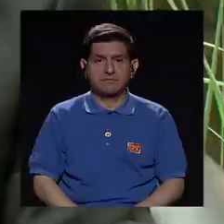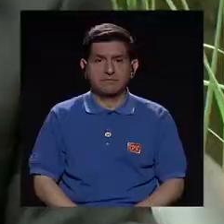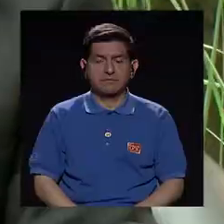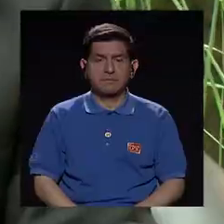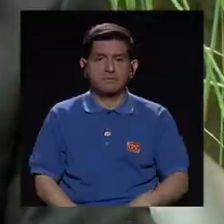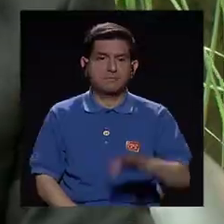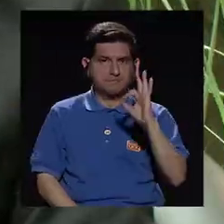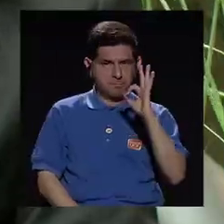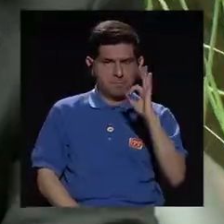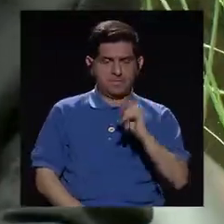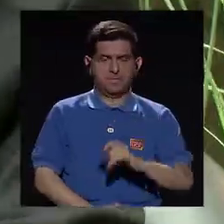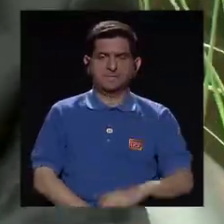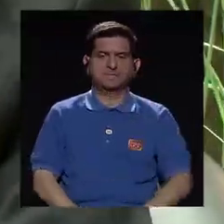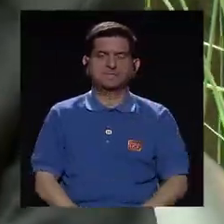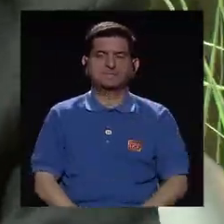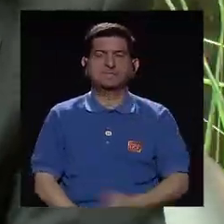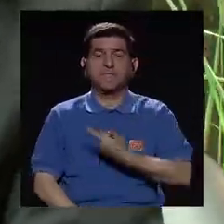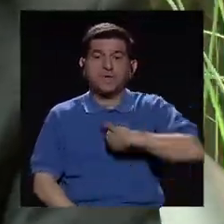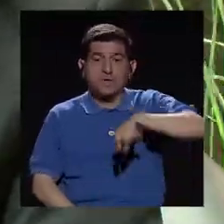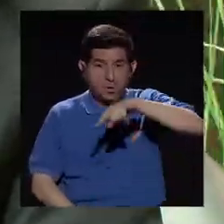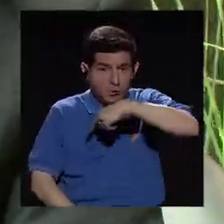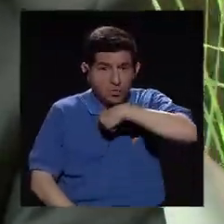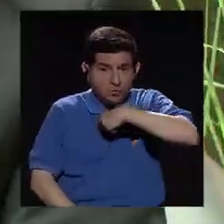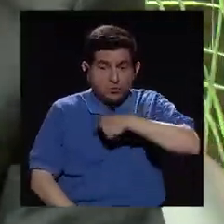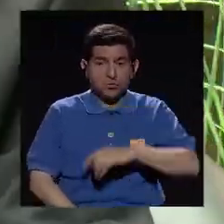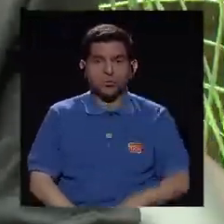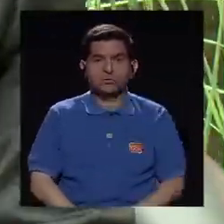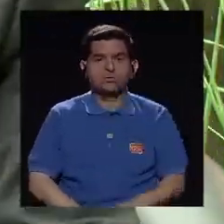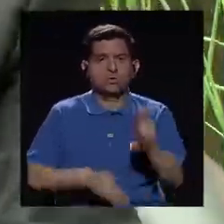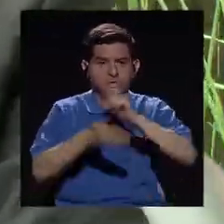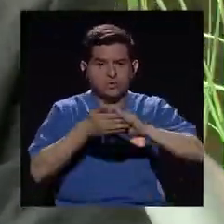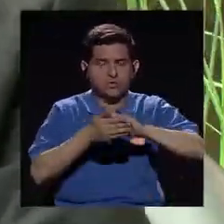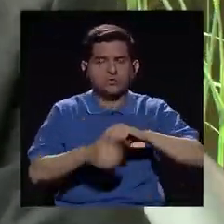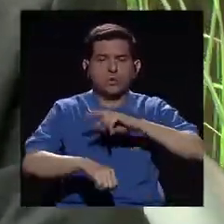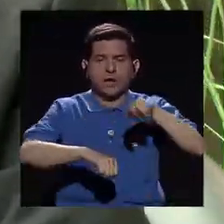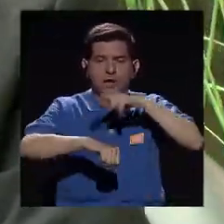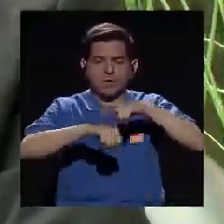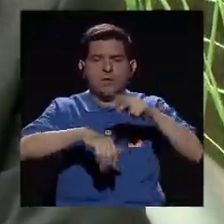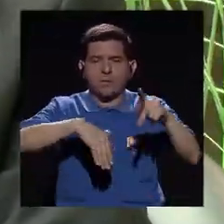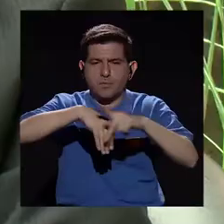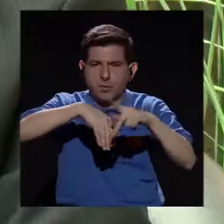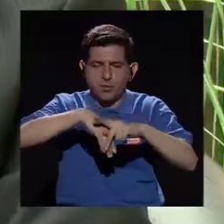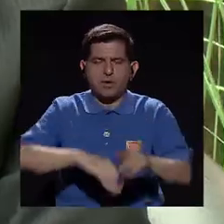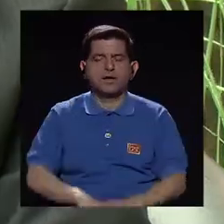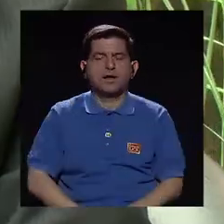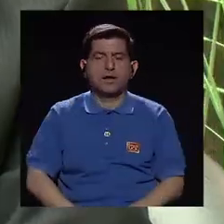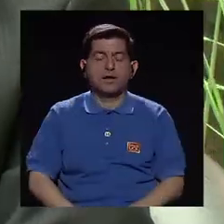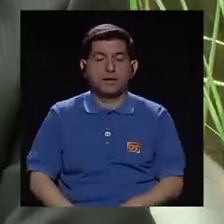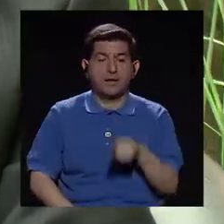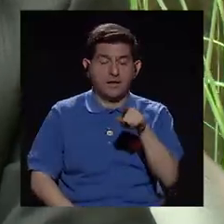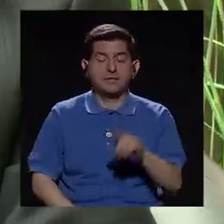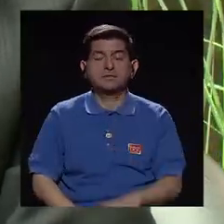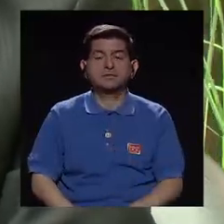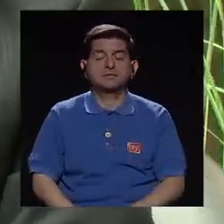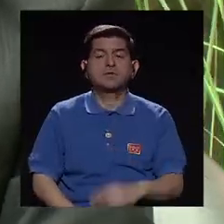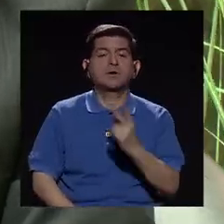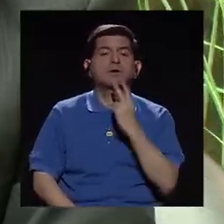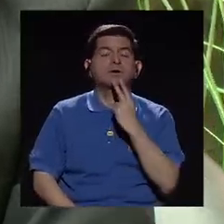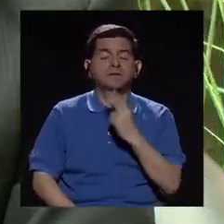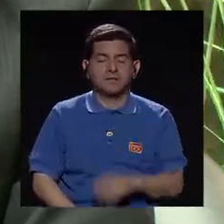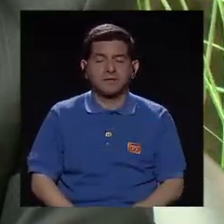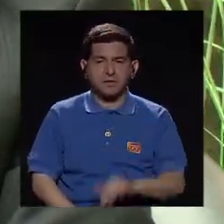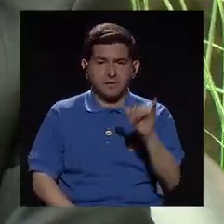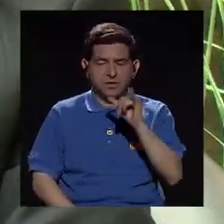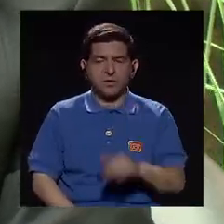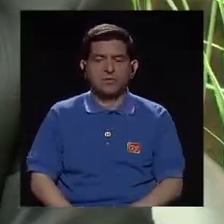ustedes, por ejemplo? Muy bien. Bueno, nosotros estamos en la Escuela República del Paraguay, en Atillo, en la